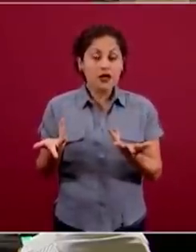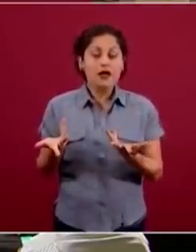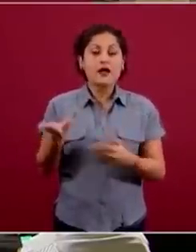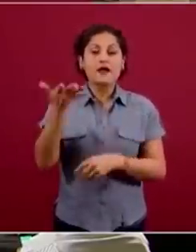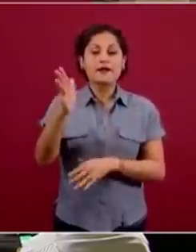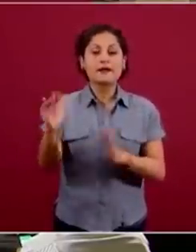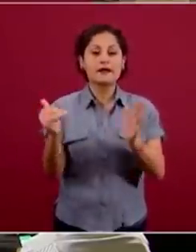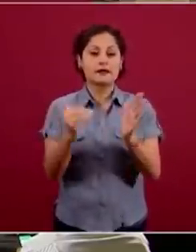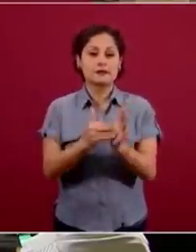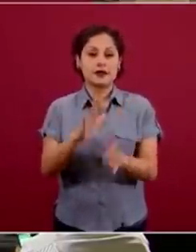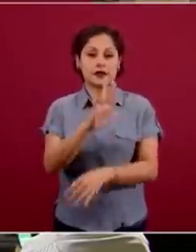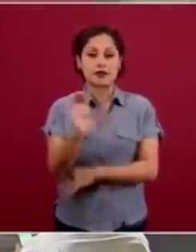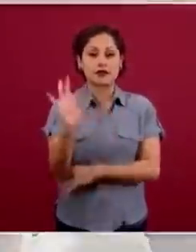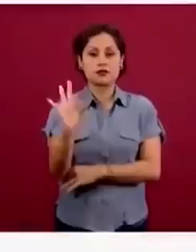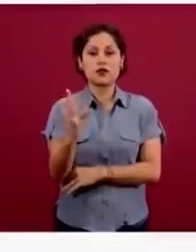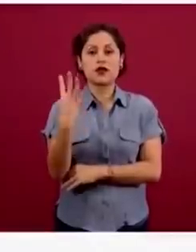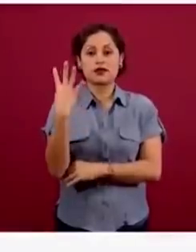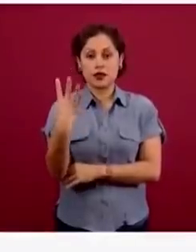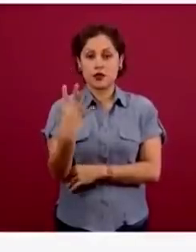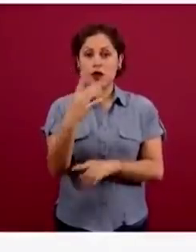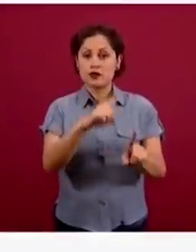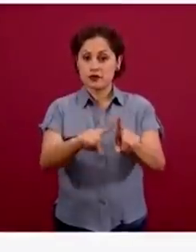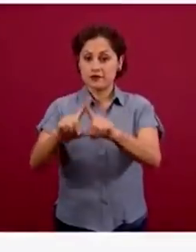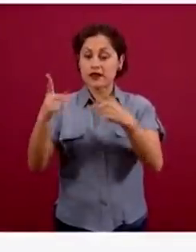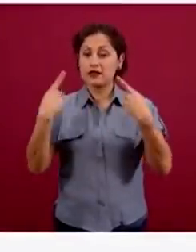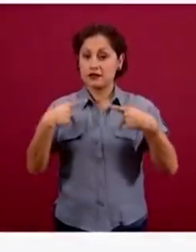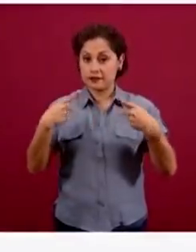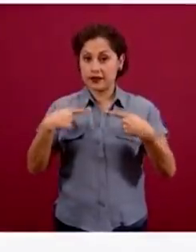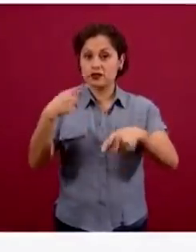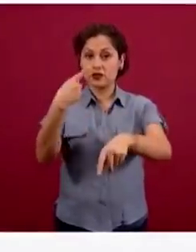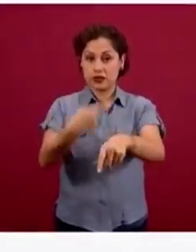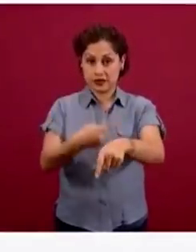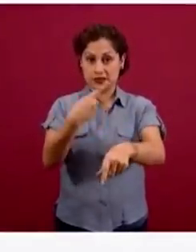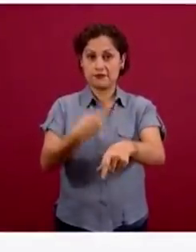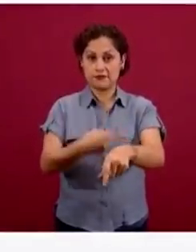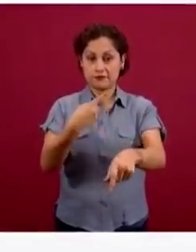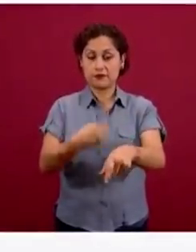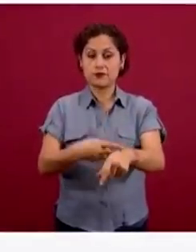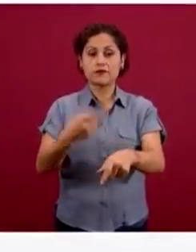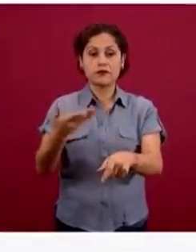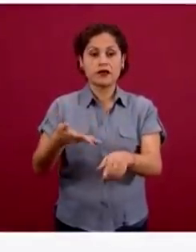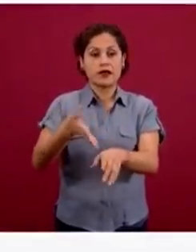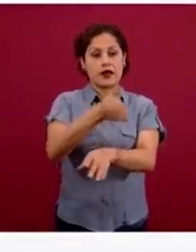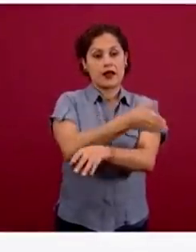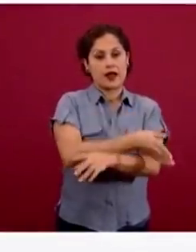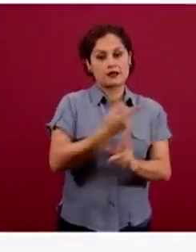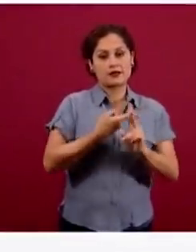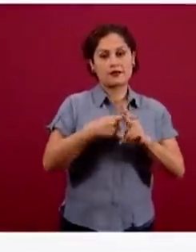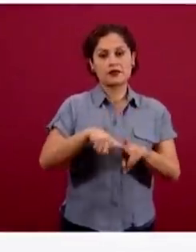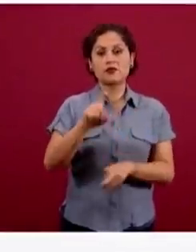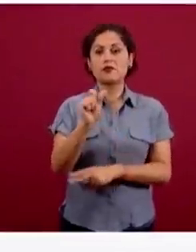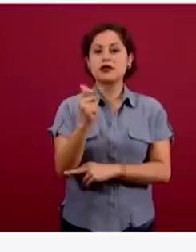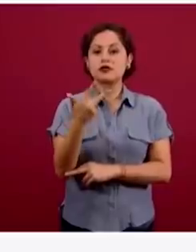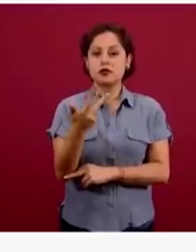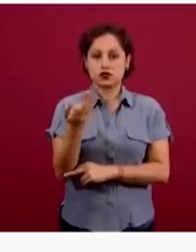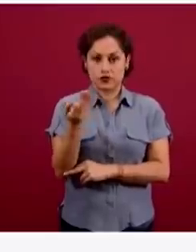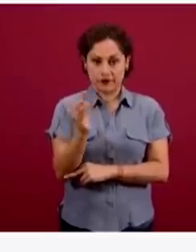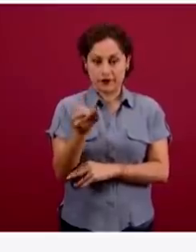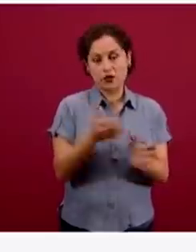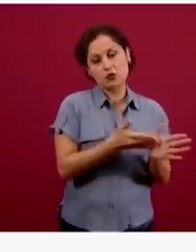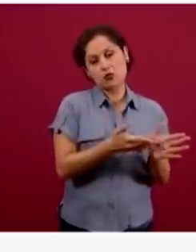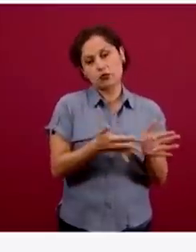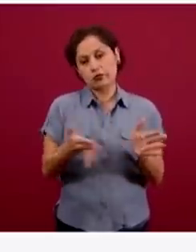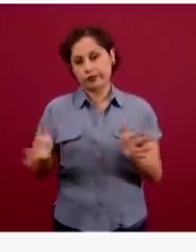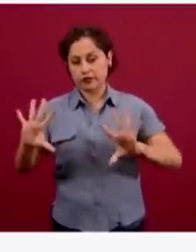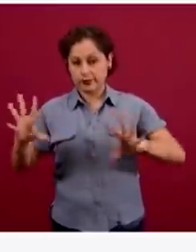mil 544 casos que se identificaron a partir del primer caso identificado el 28 de febrero. Sin embargo,